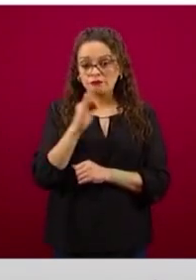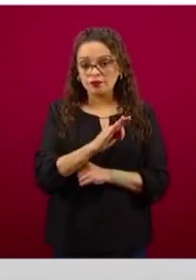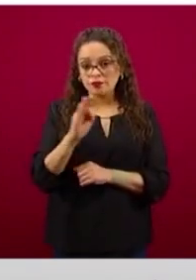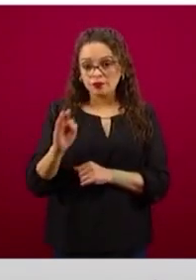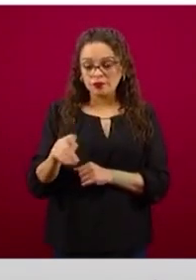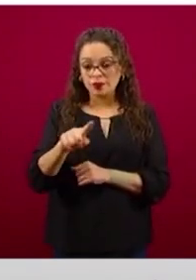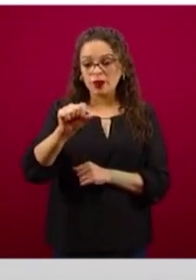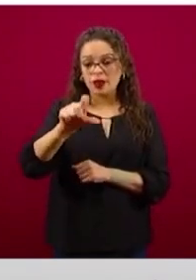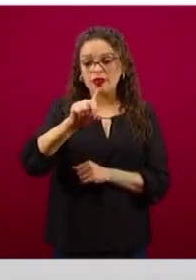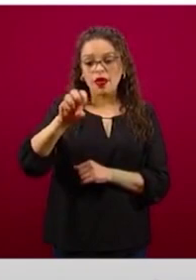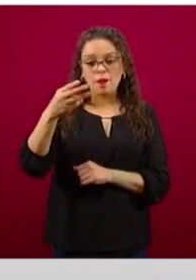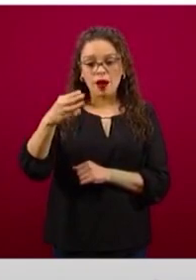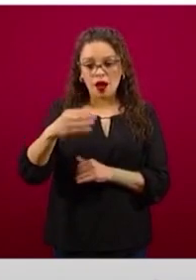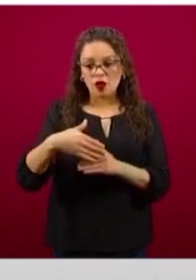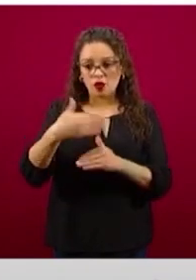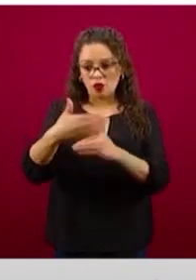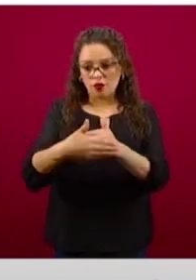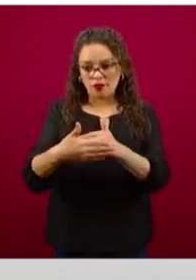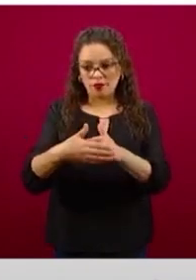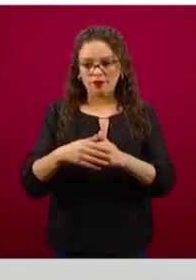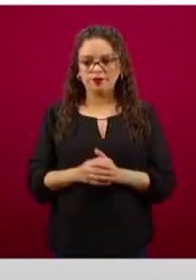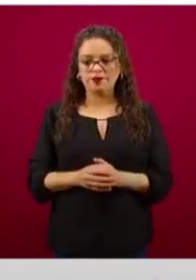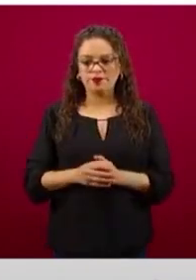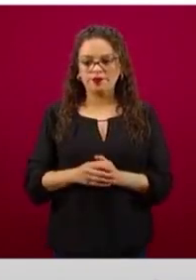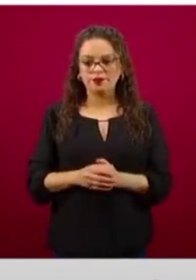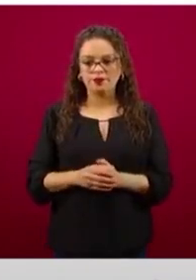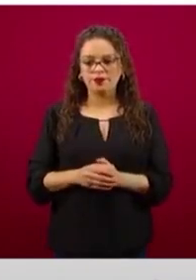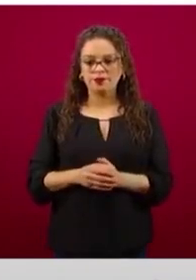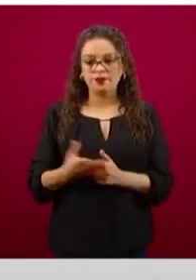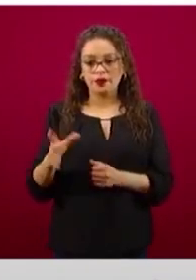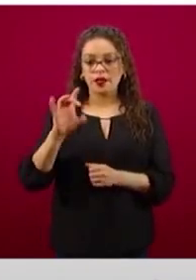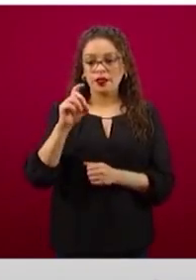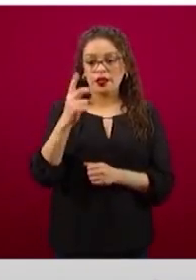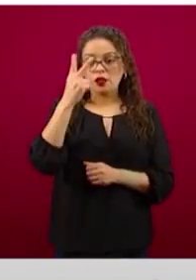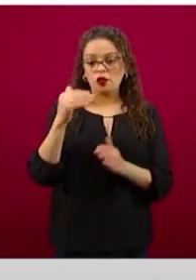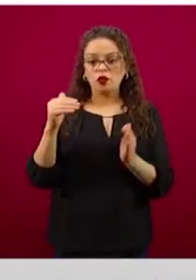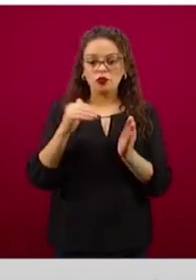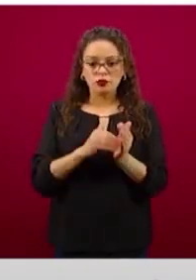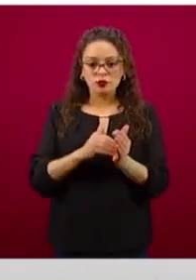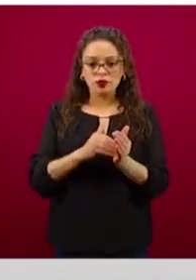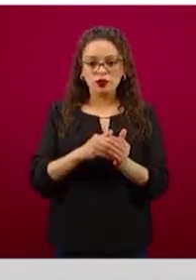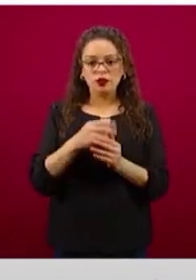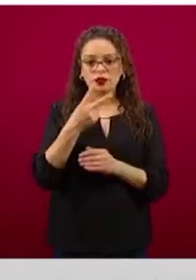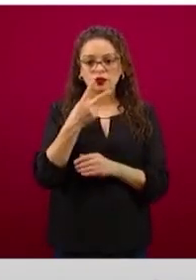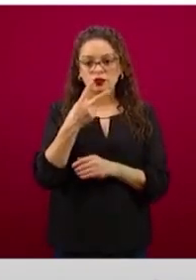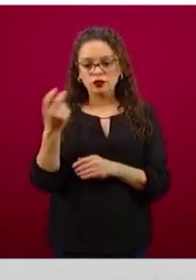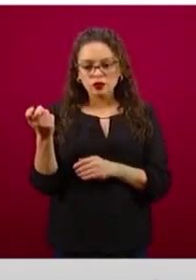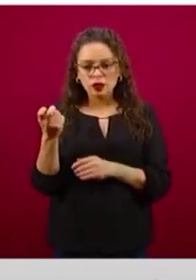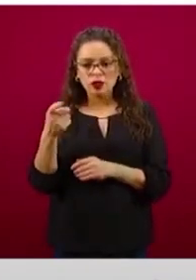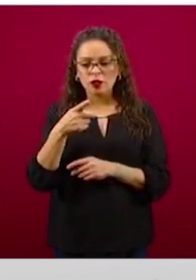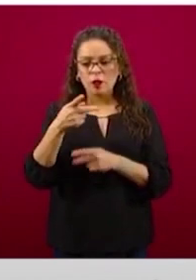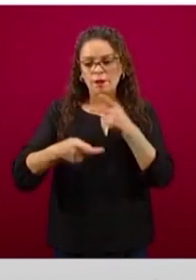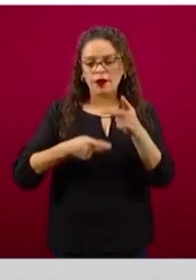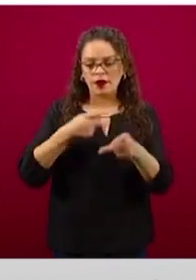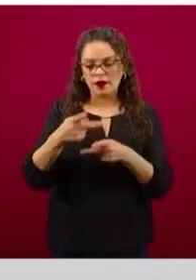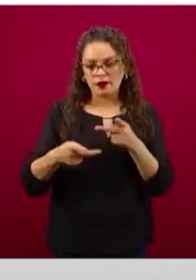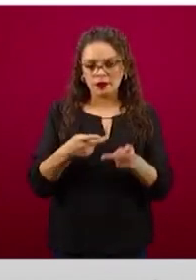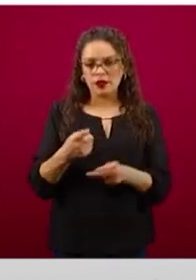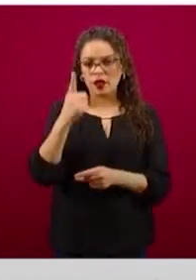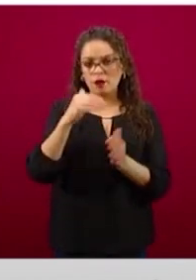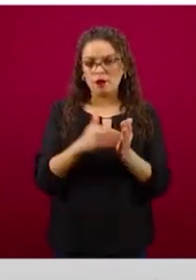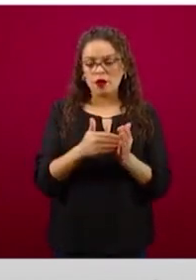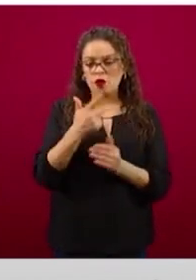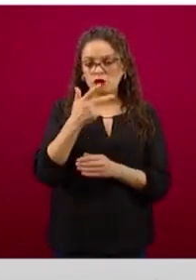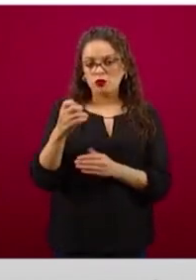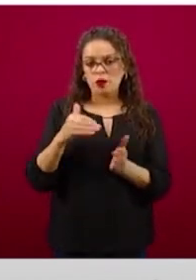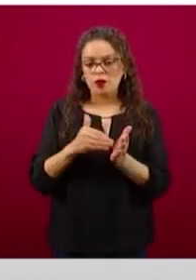sorteo va a poner en juego 32 mil 200 préstamos con un monto de mil 800 millones de pesos,